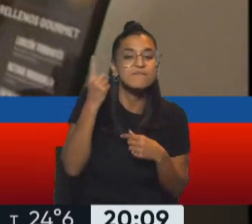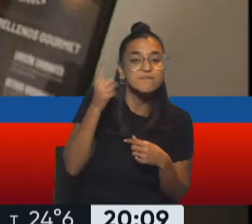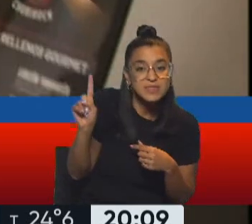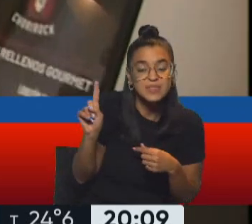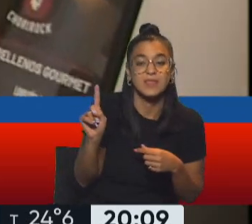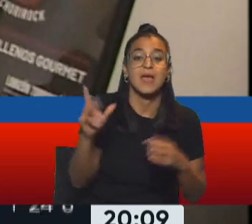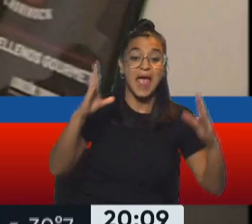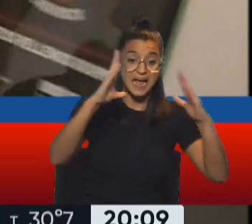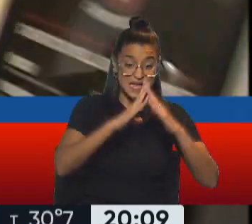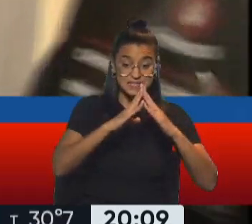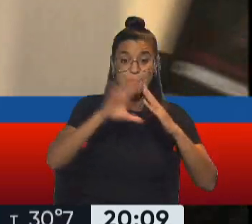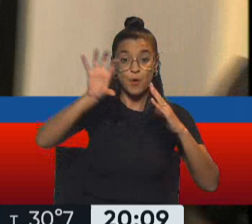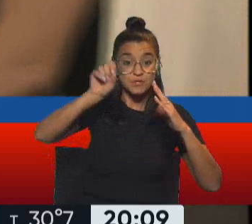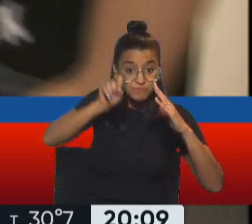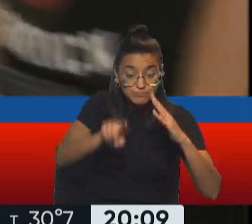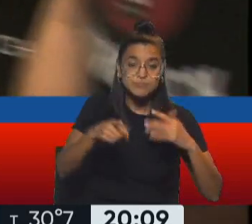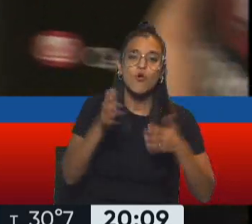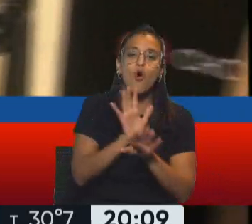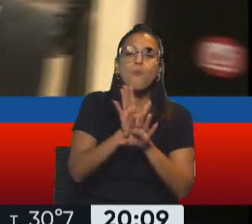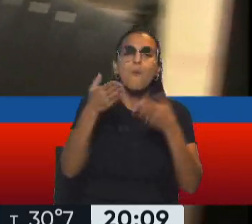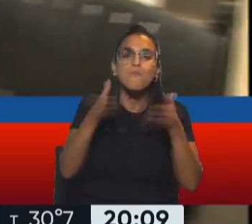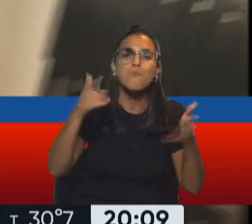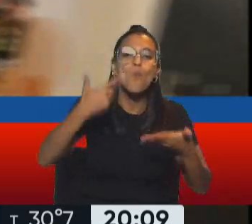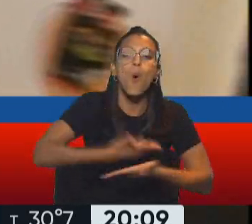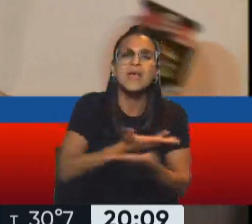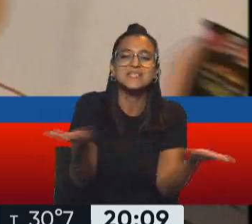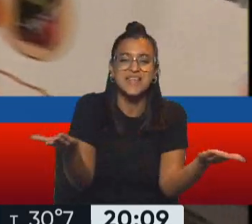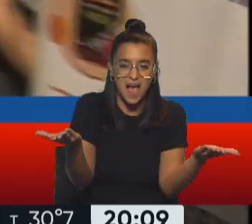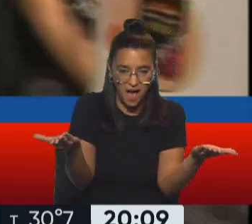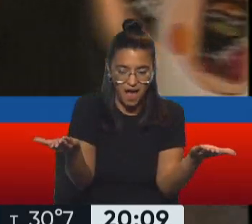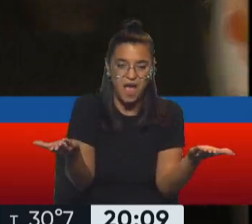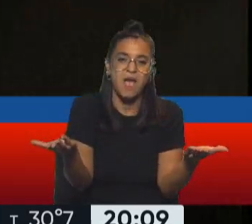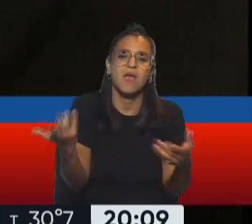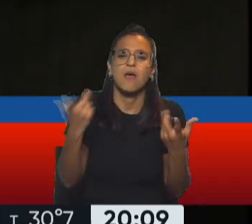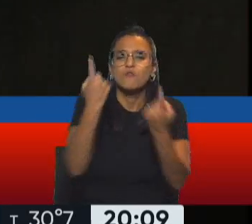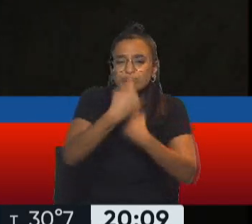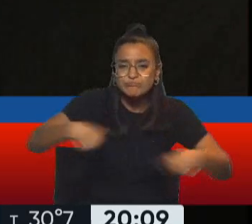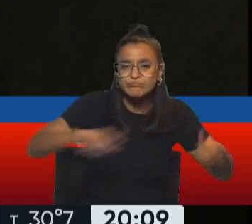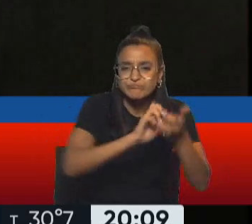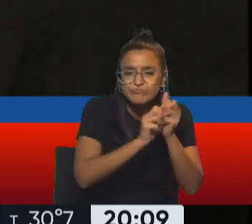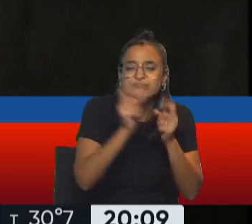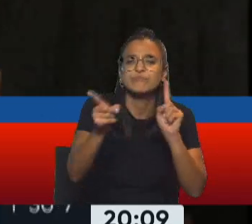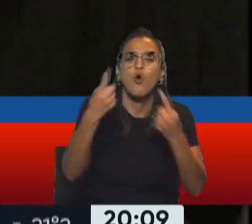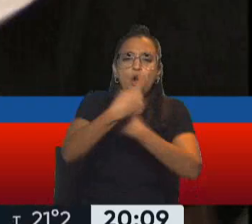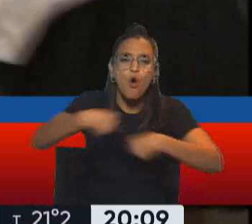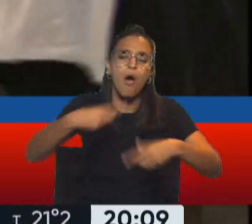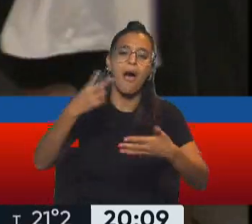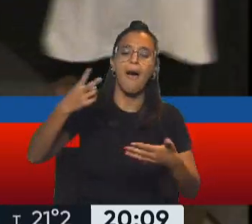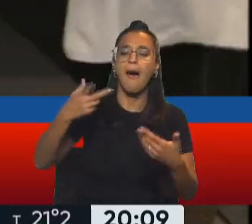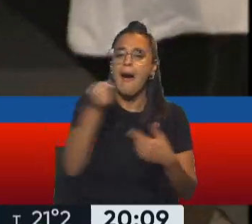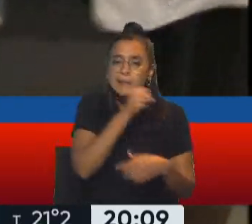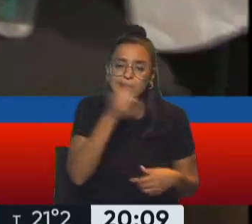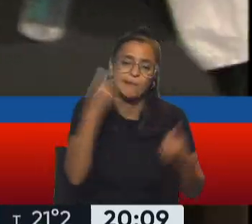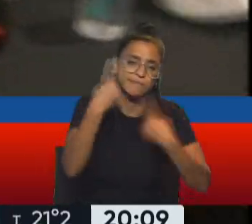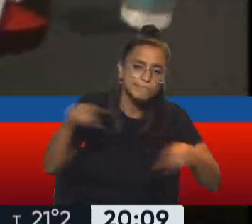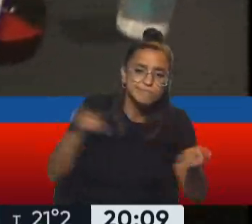de que cada casa de provincia abre sus puertas para mostrar artesanía, muestras de sus artistas, sus